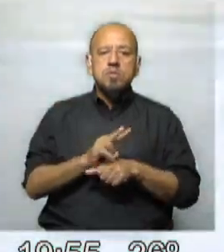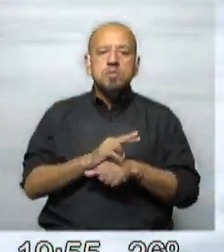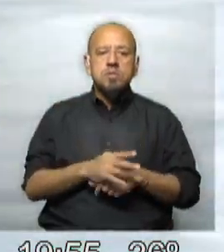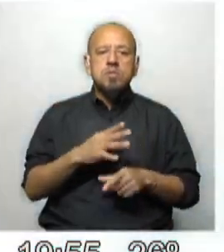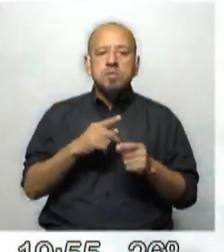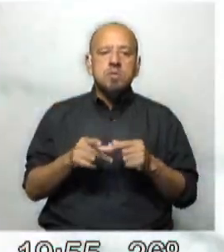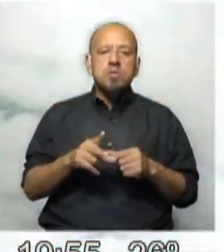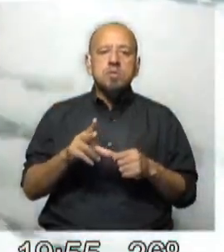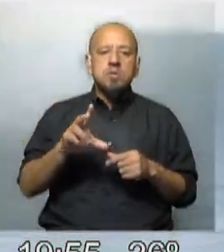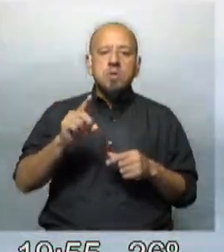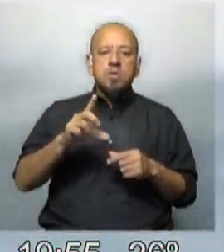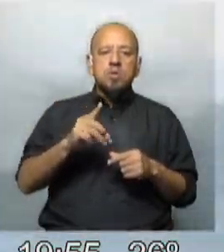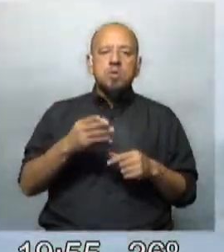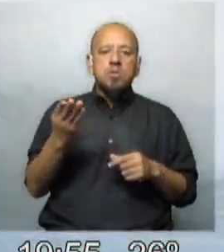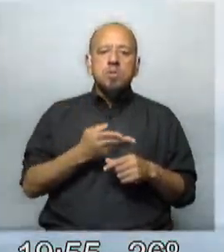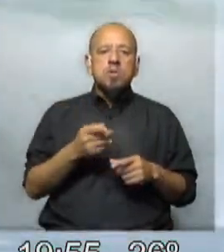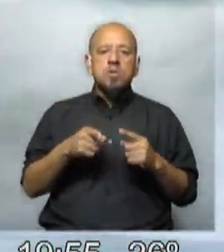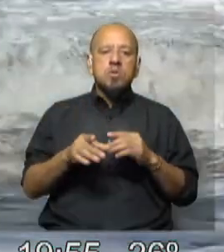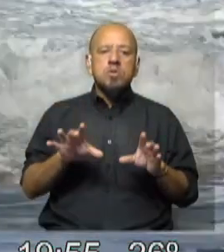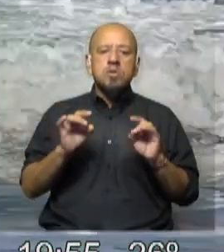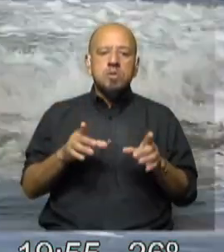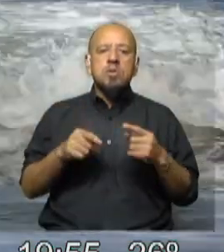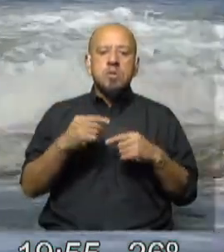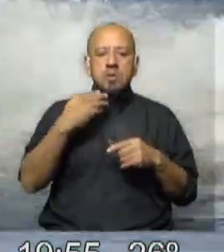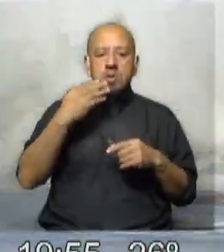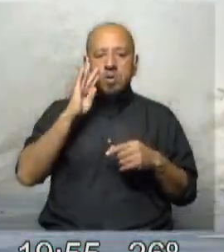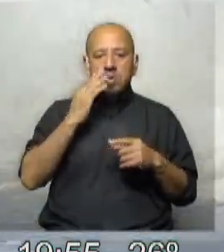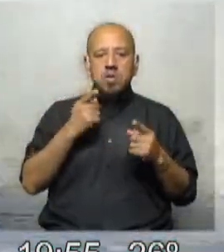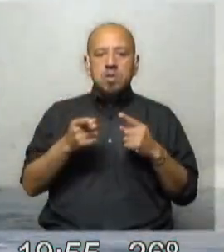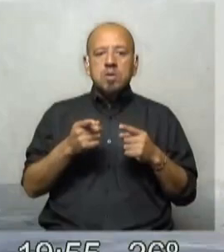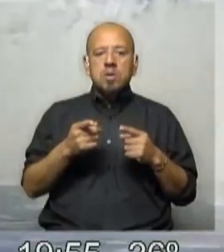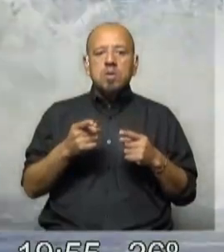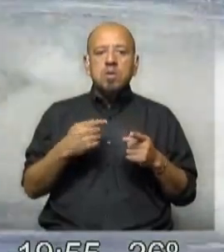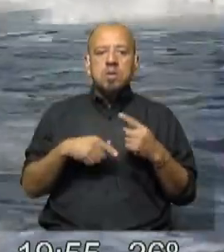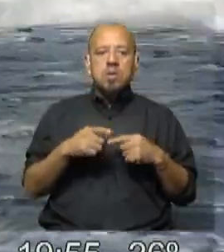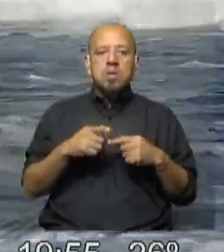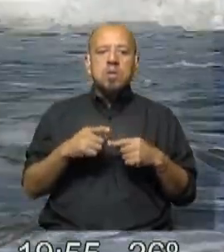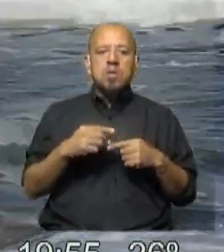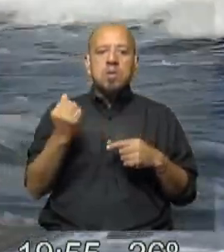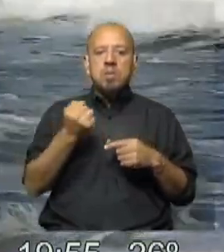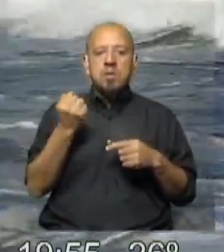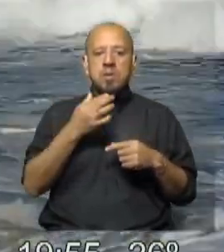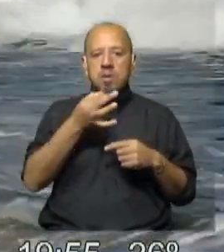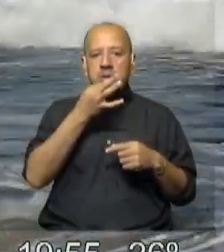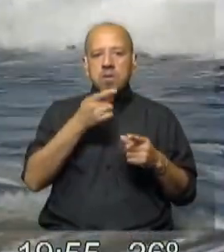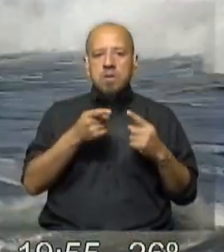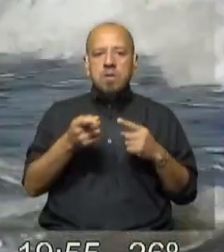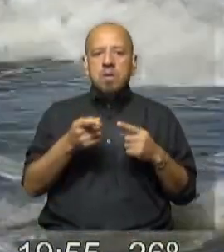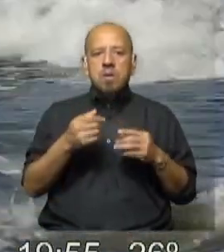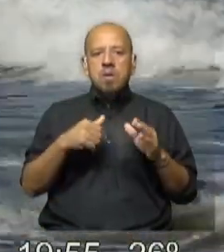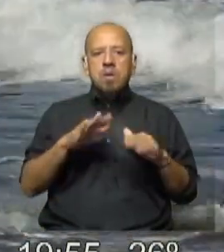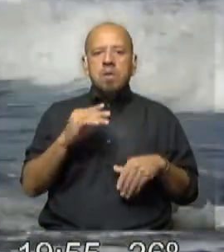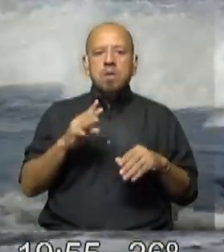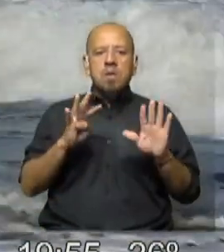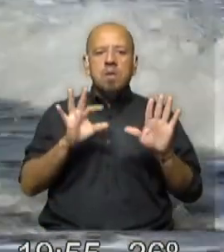que solo un 12% está recién dentro de un área reconocida en el SNAP. Igual creo importante mencionar que de las más de 90